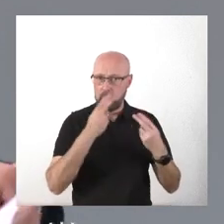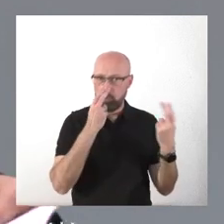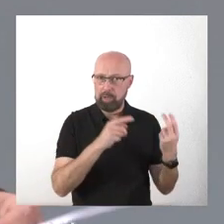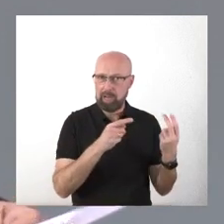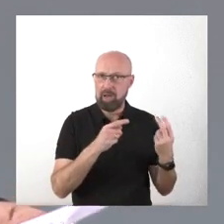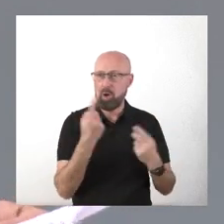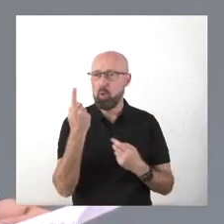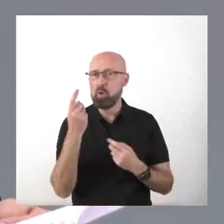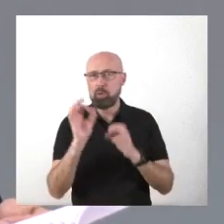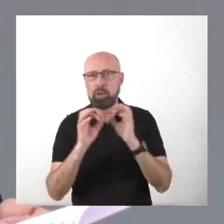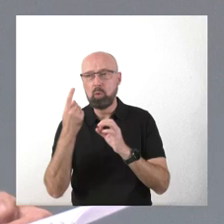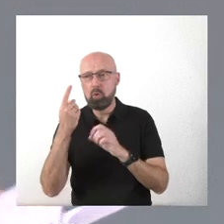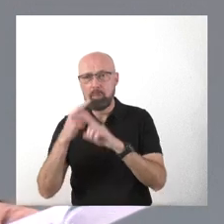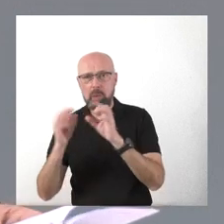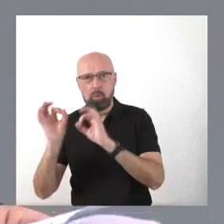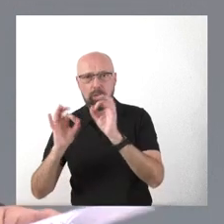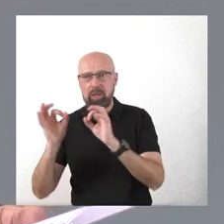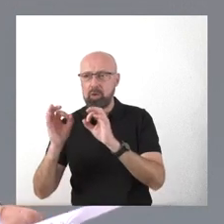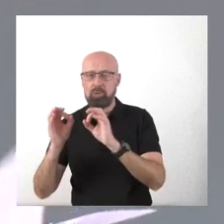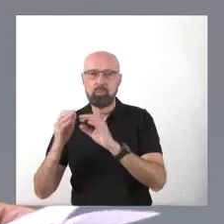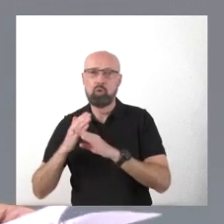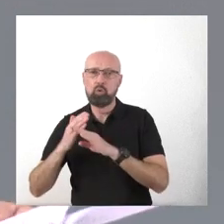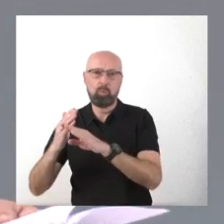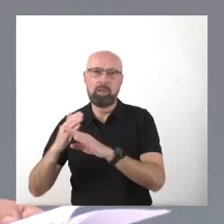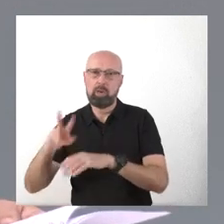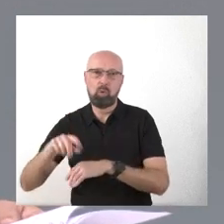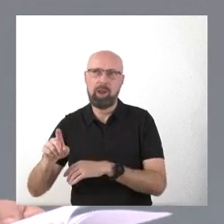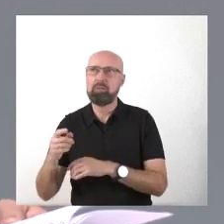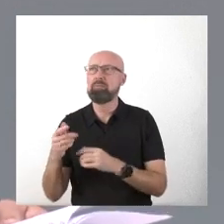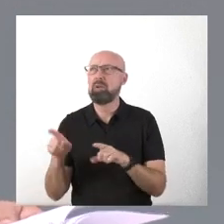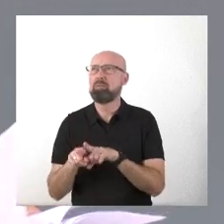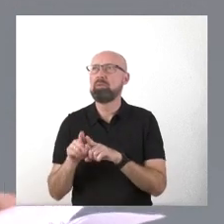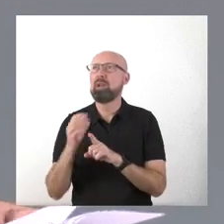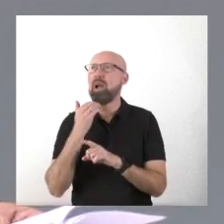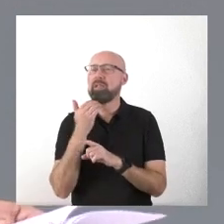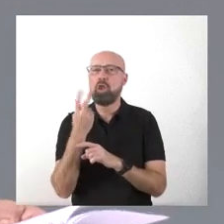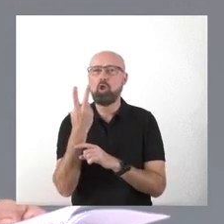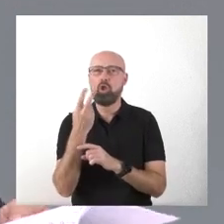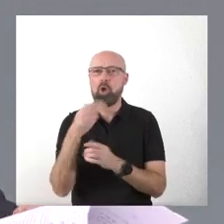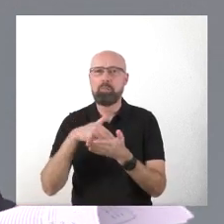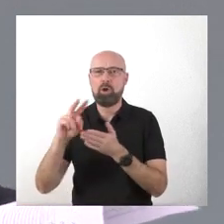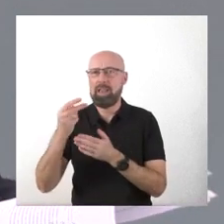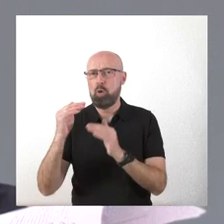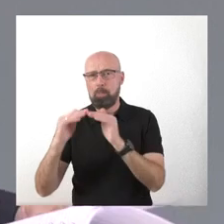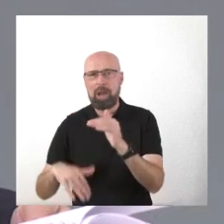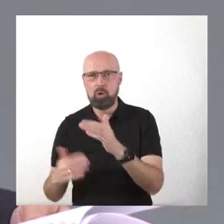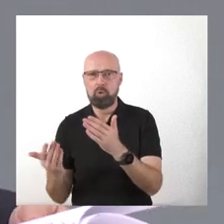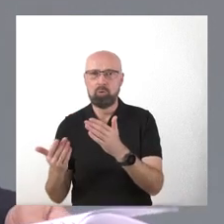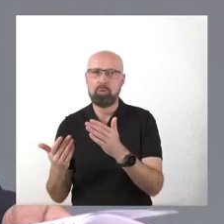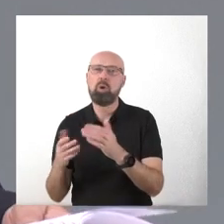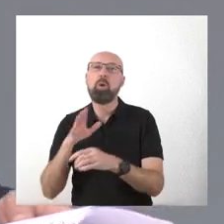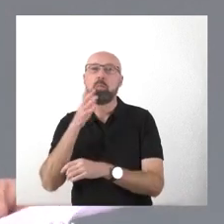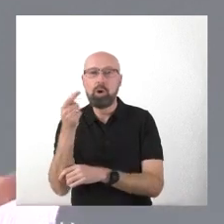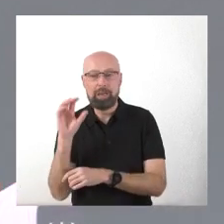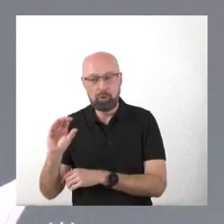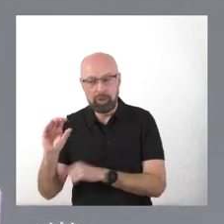no llegaría en principio a los dos millones de euros. Por eso le decimos incremento, incremento, hay un